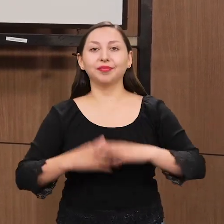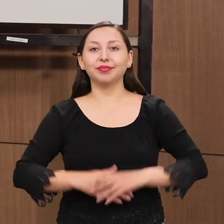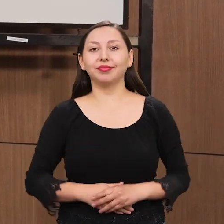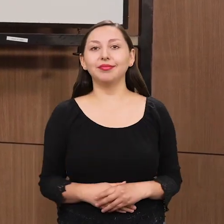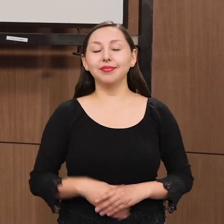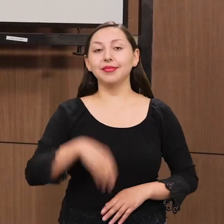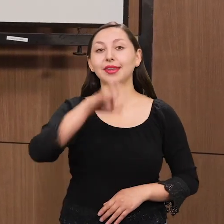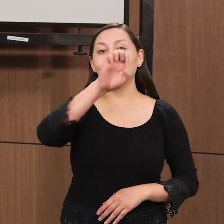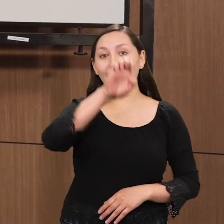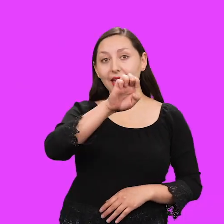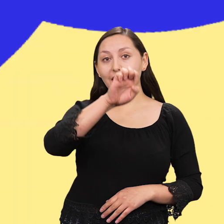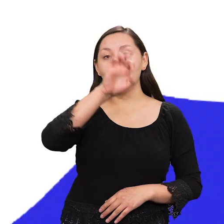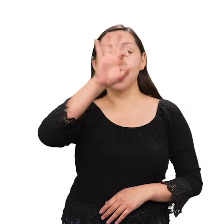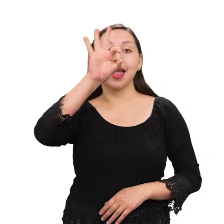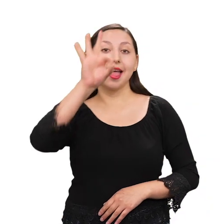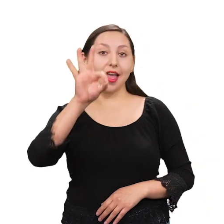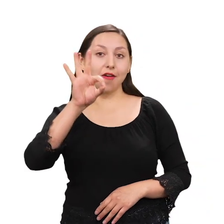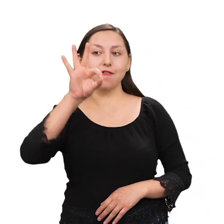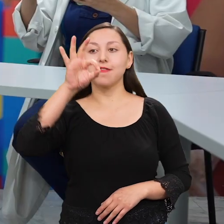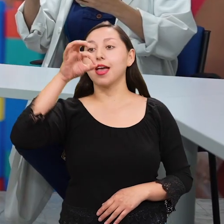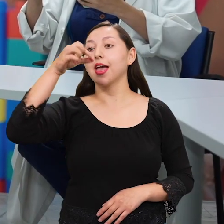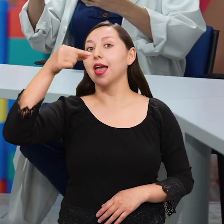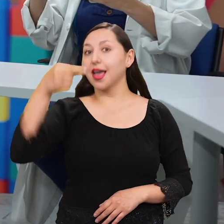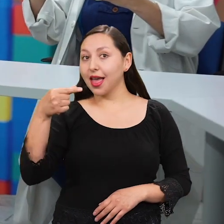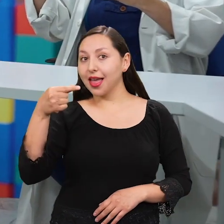E, F, G.